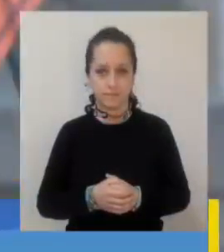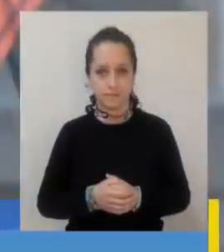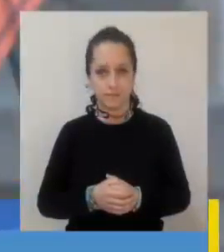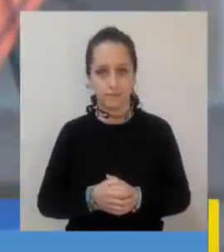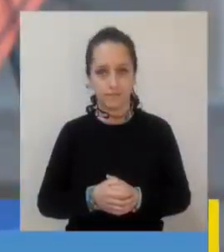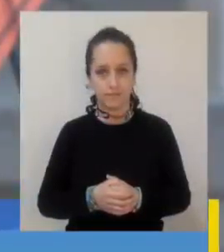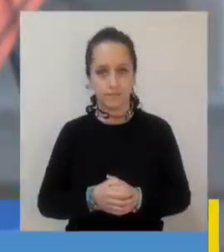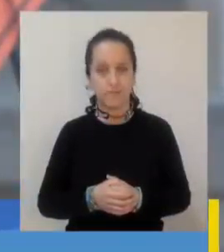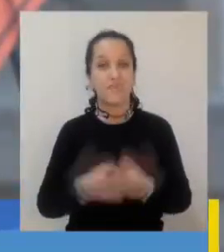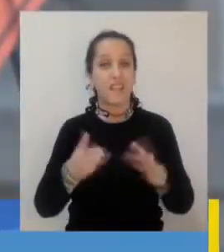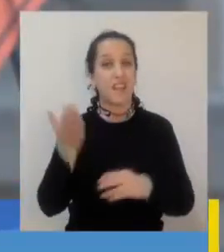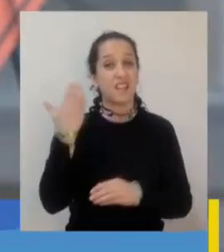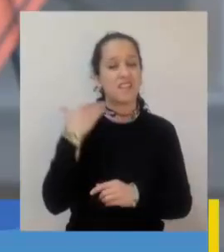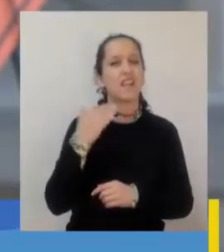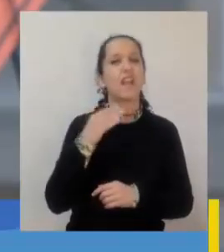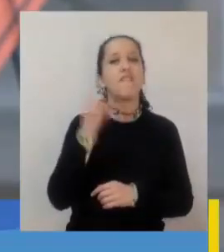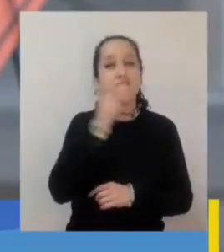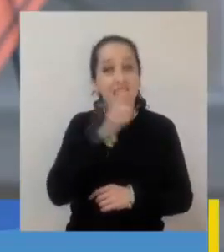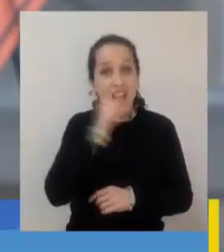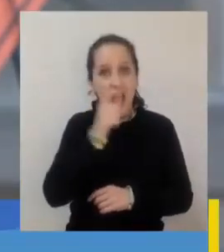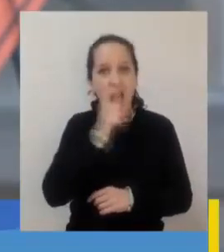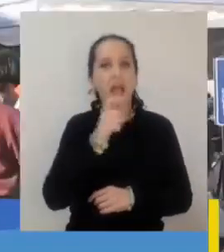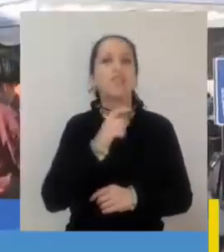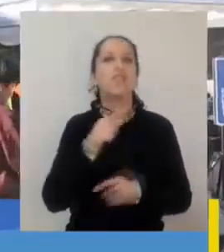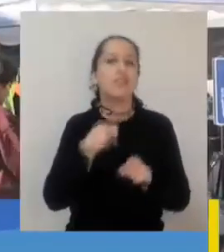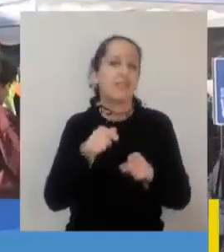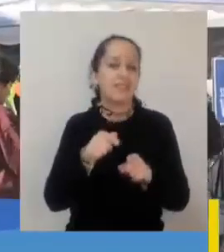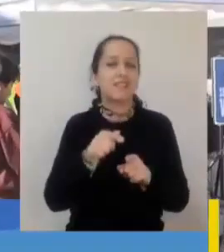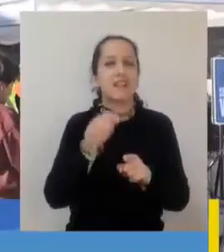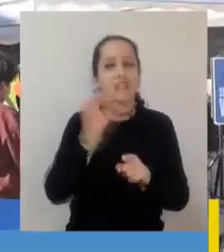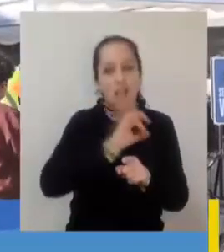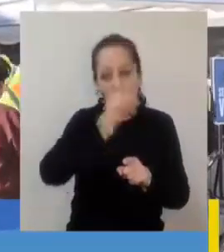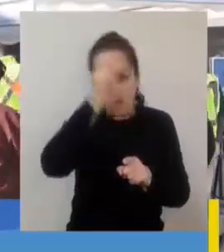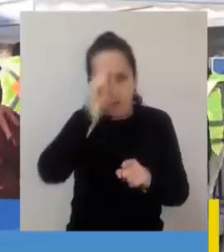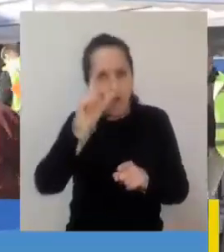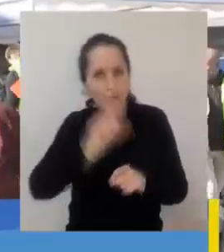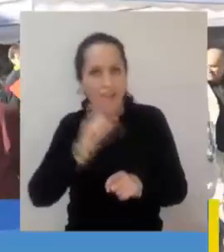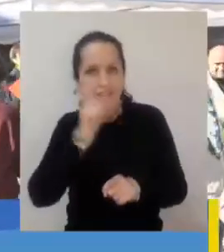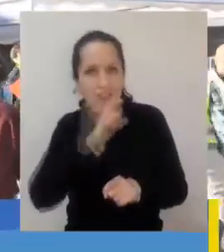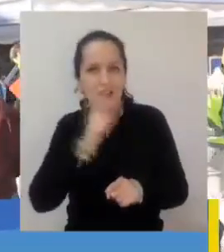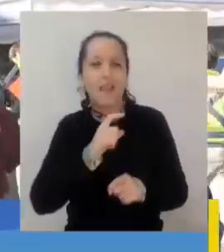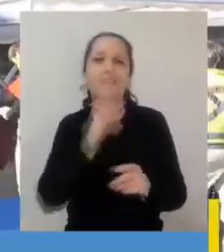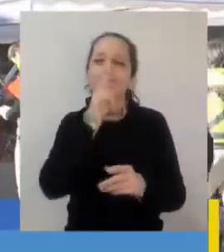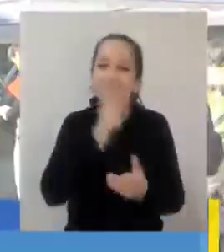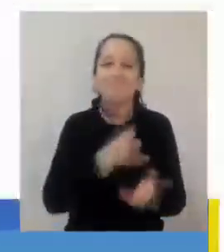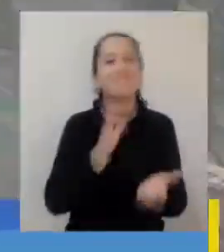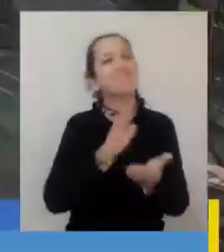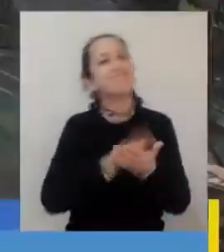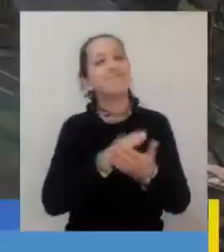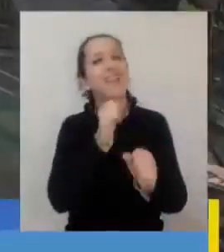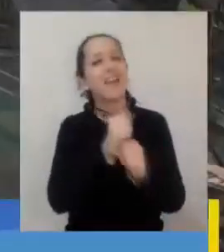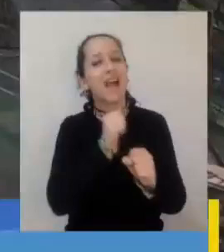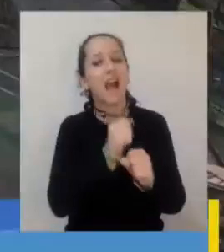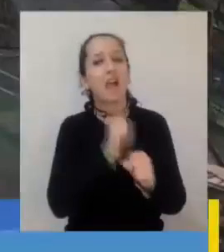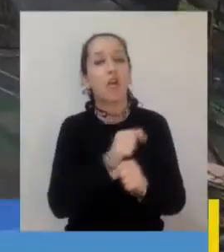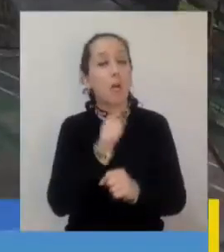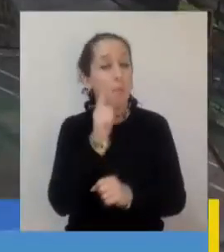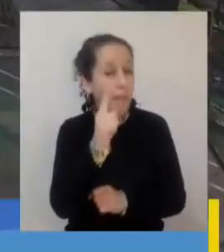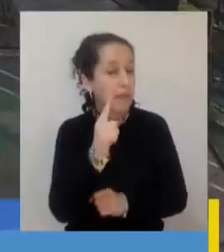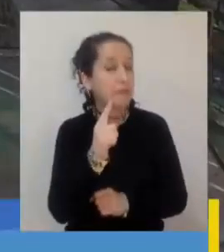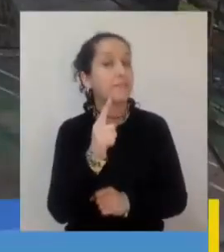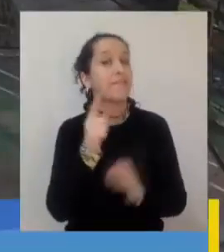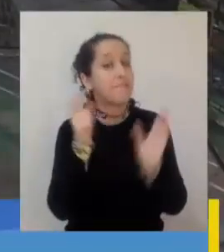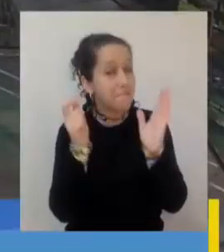Luego de un fin de semana largo en el que se conmemoró a las trabajadoras y trabajadores y que según los últimos registros de Conacet es una fecha